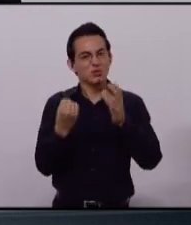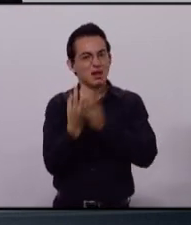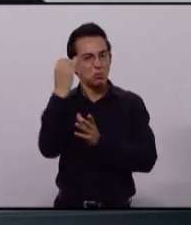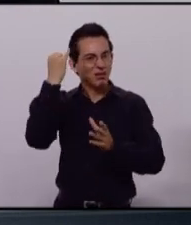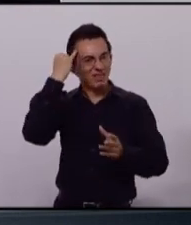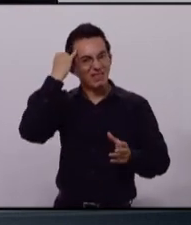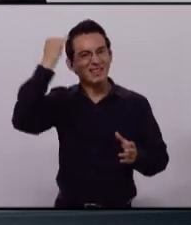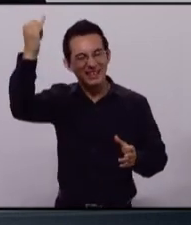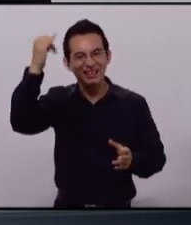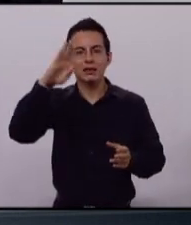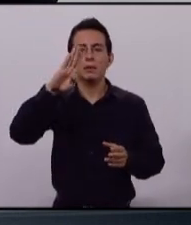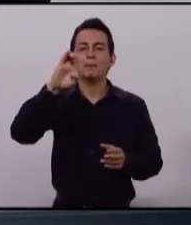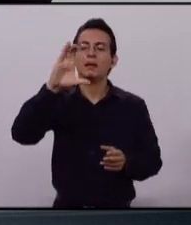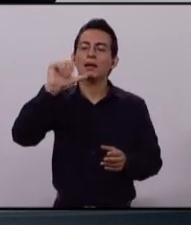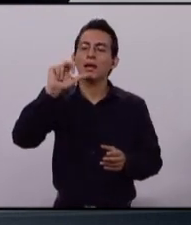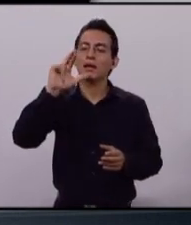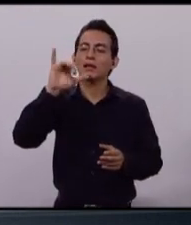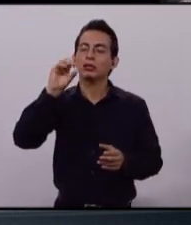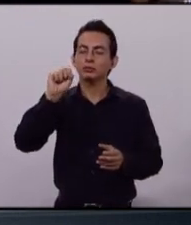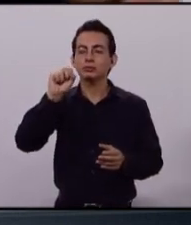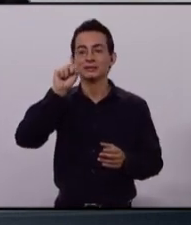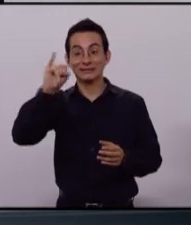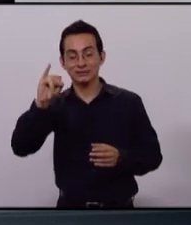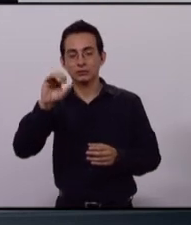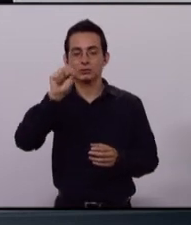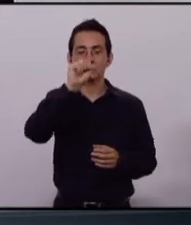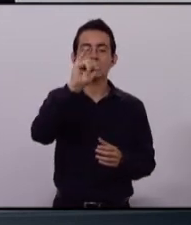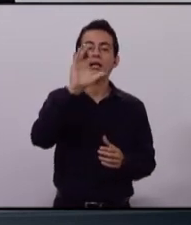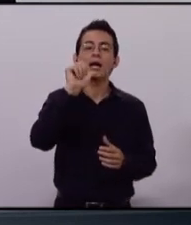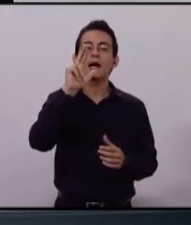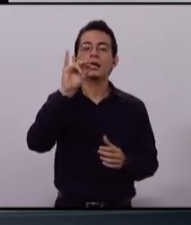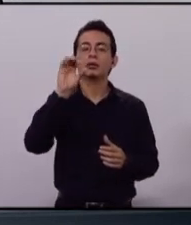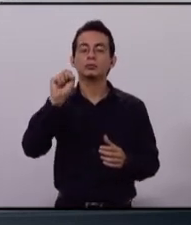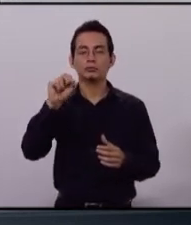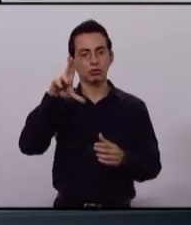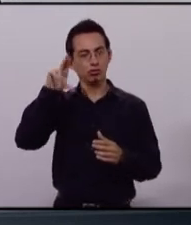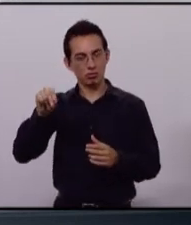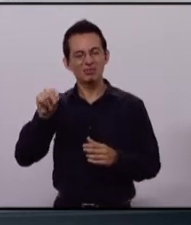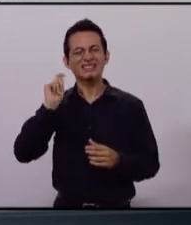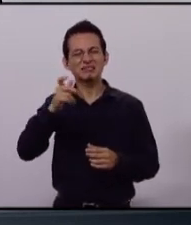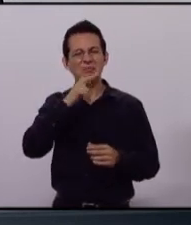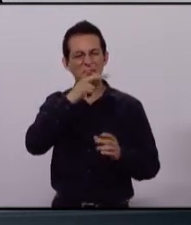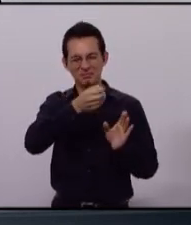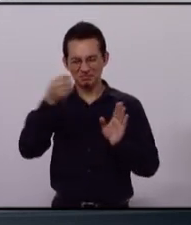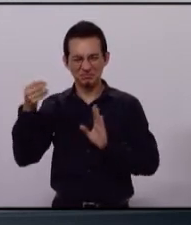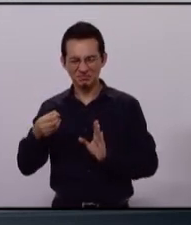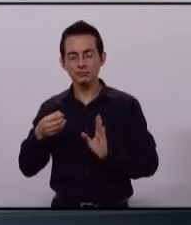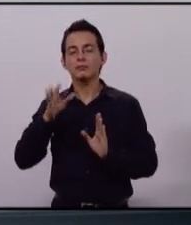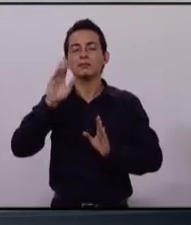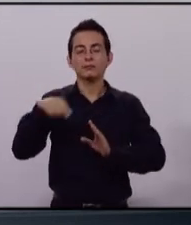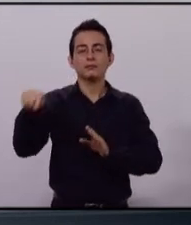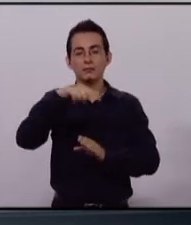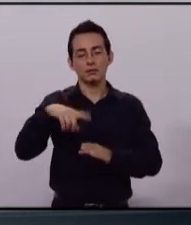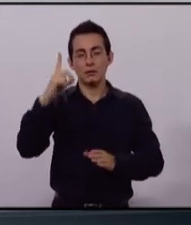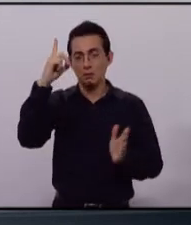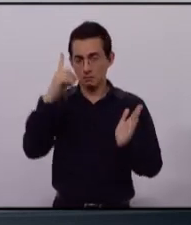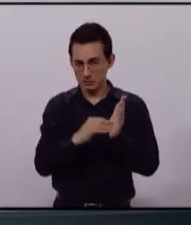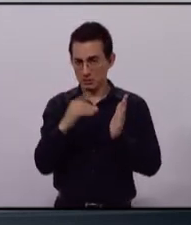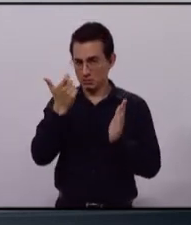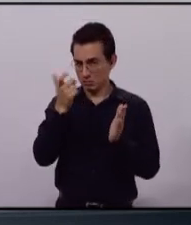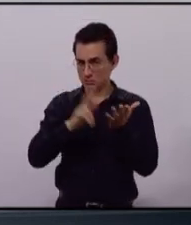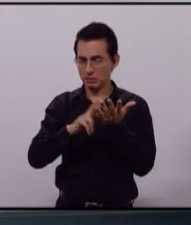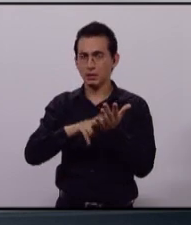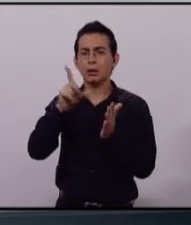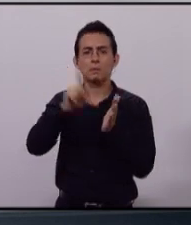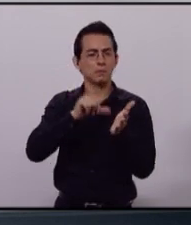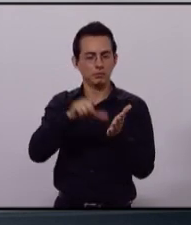Becarios Sí, Sicarios No. Va a consistir en apoyar con al menos mil pesos al mes a